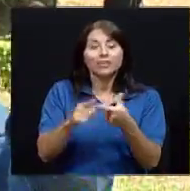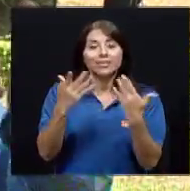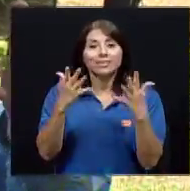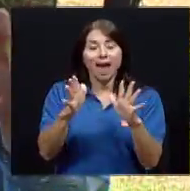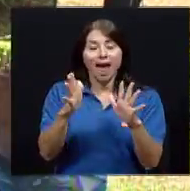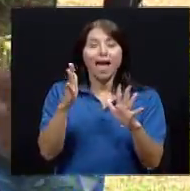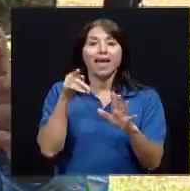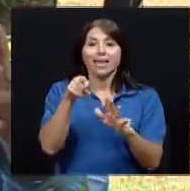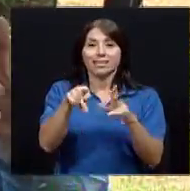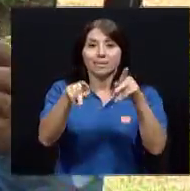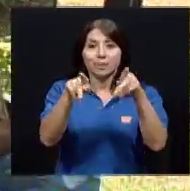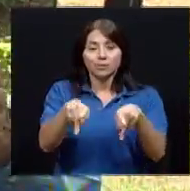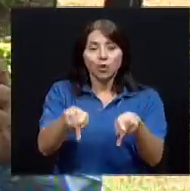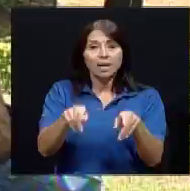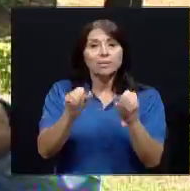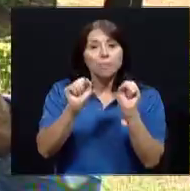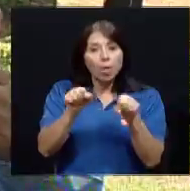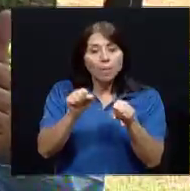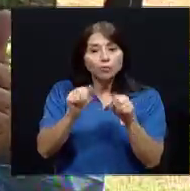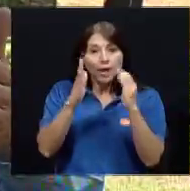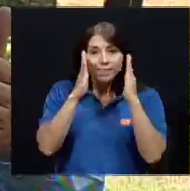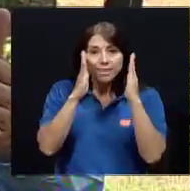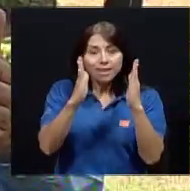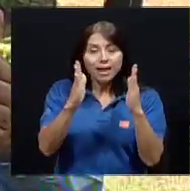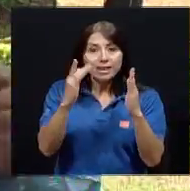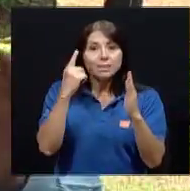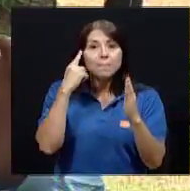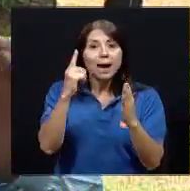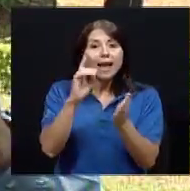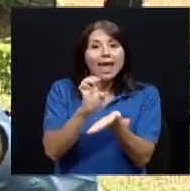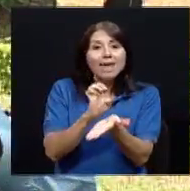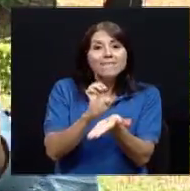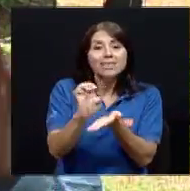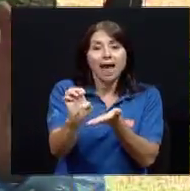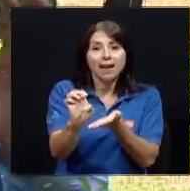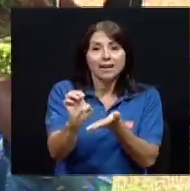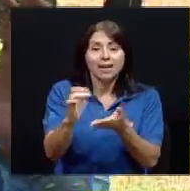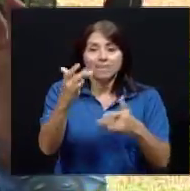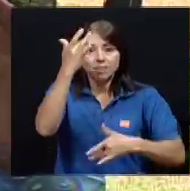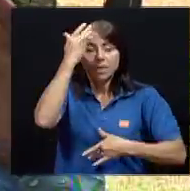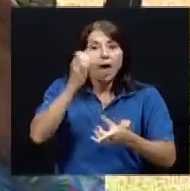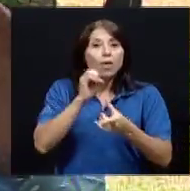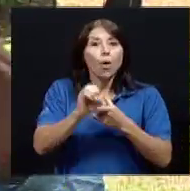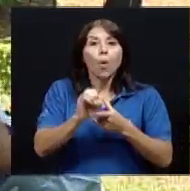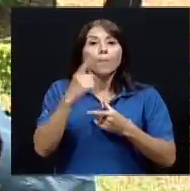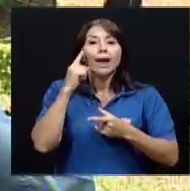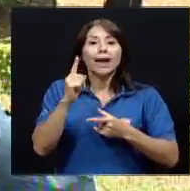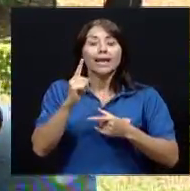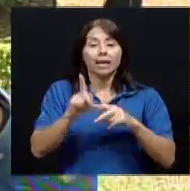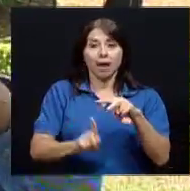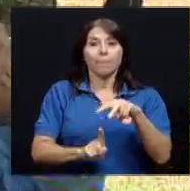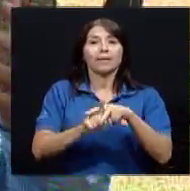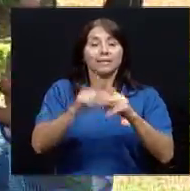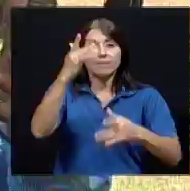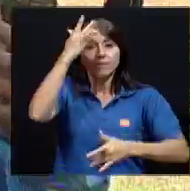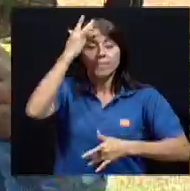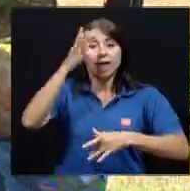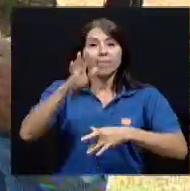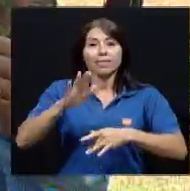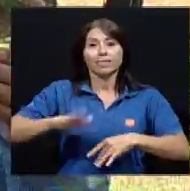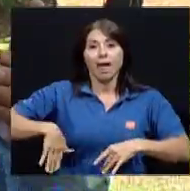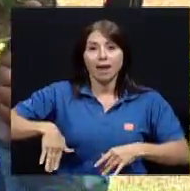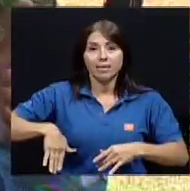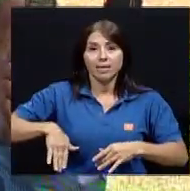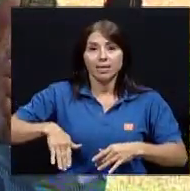en esas personas para retardar la aparición de la enfermedad o evitarla, ¿verdad? Entonces tenemos que tener, digamos, claro eso. ¿Por qué digo esto?